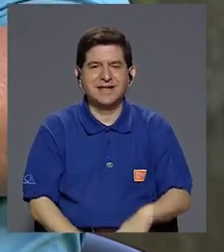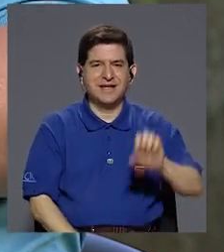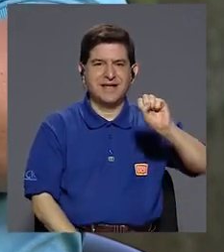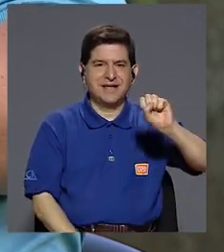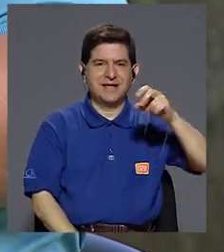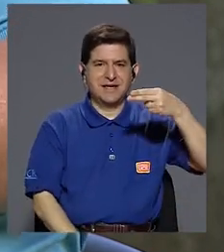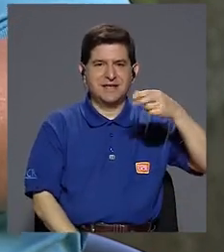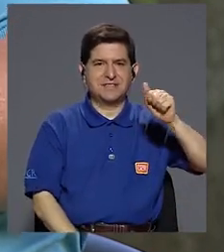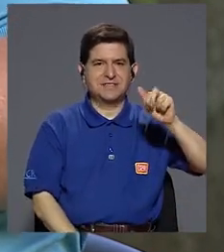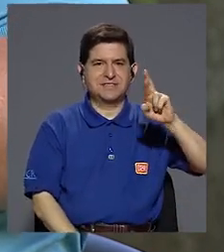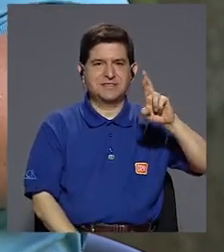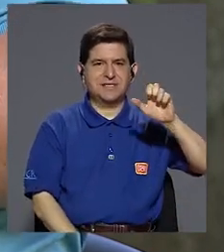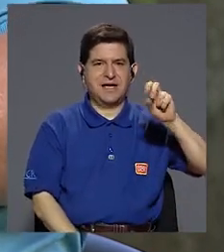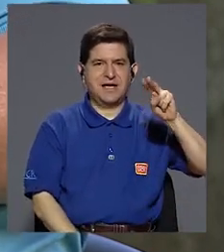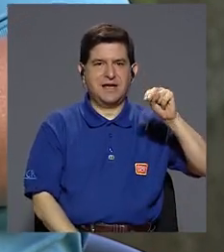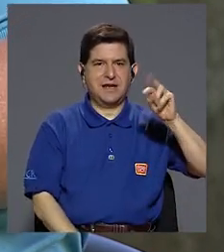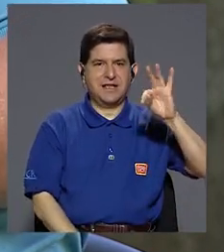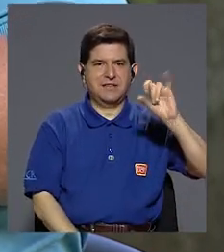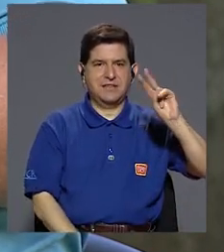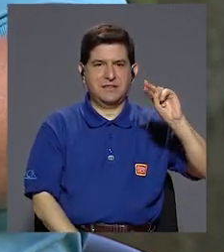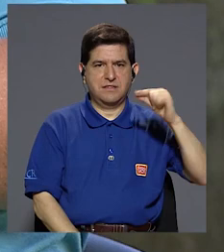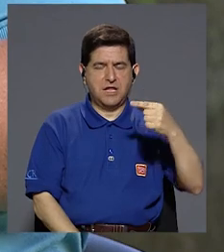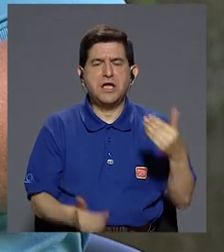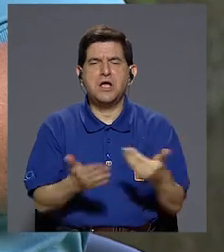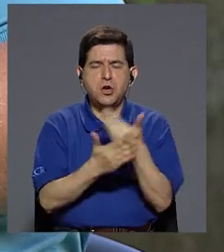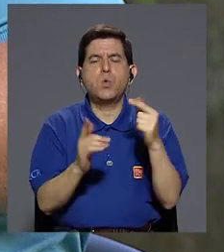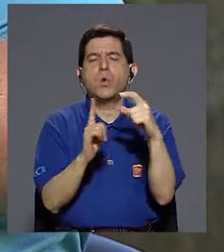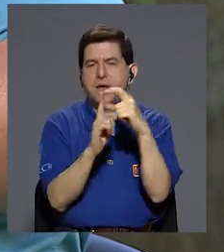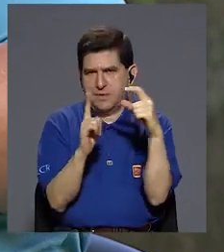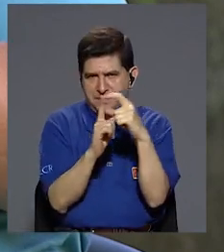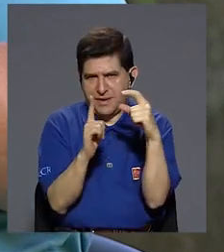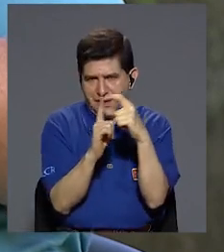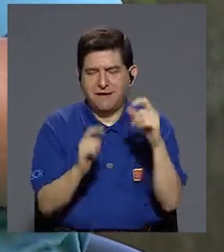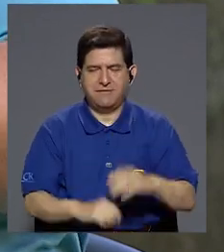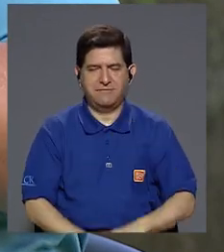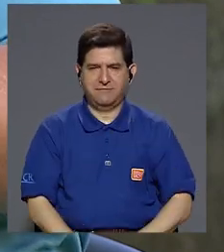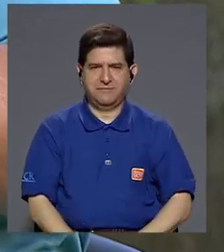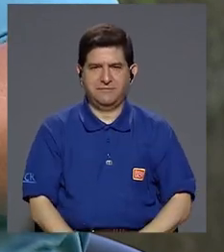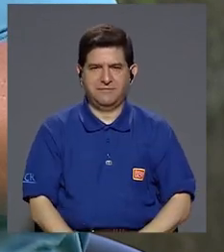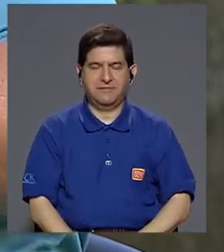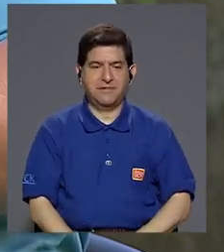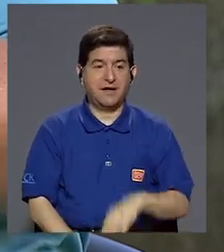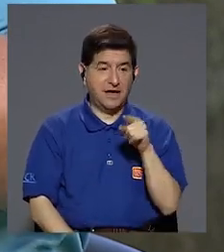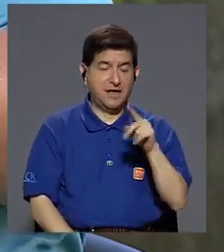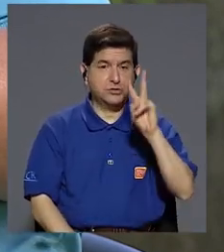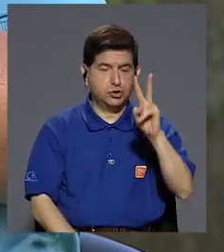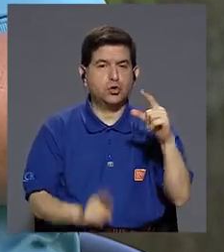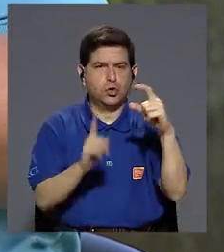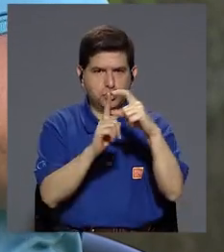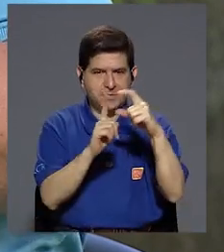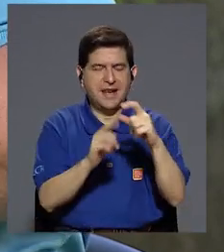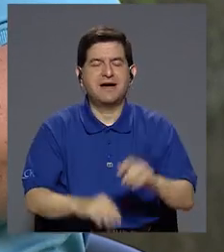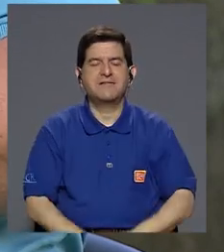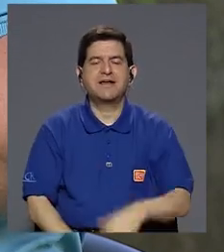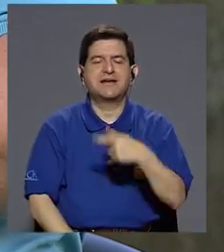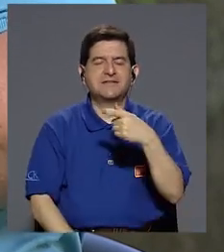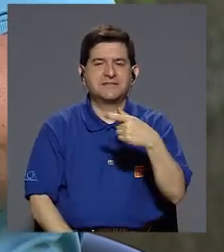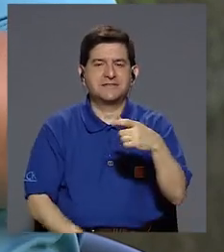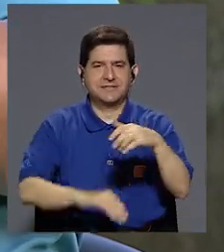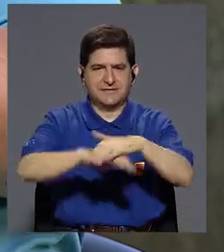bueno, es un término relativamente reciente. Como verás que son dos palabras en inglés